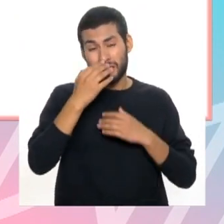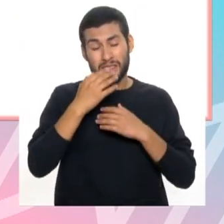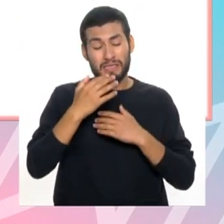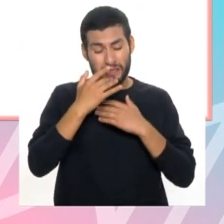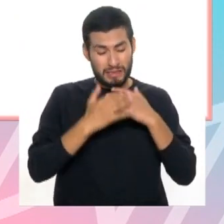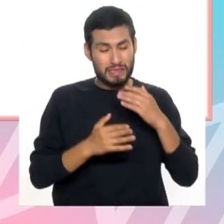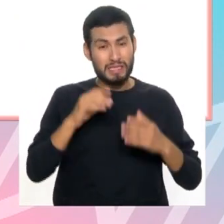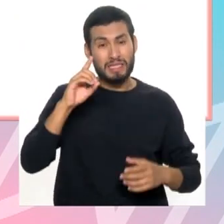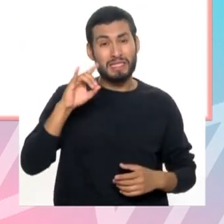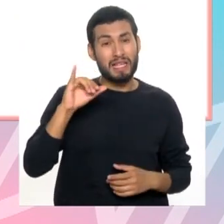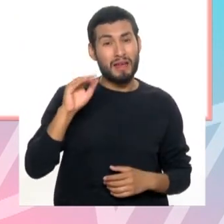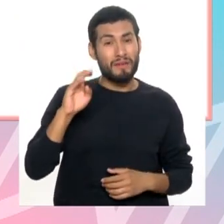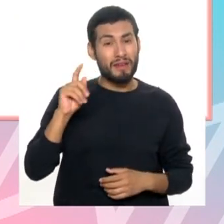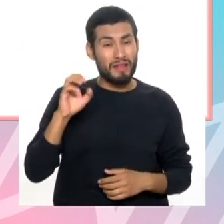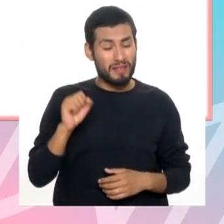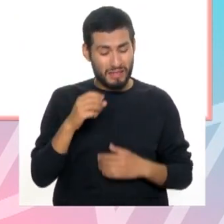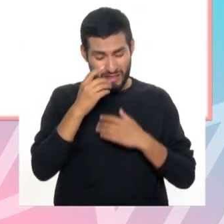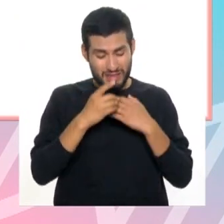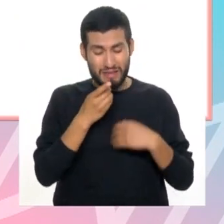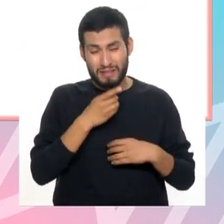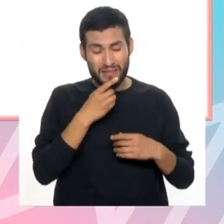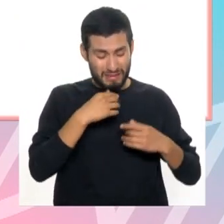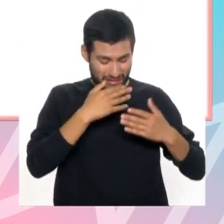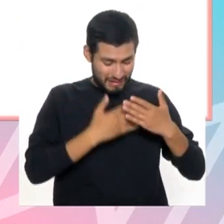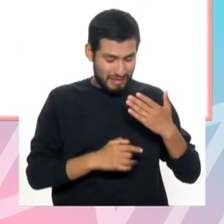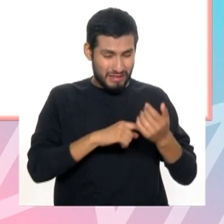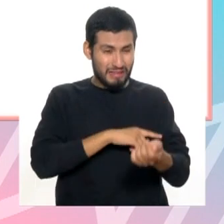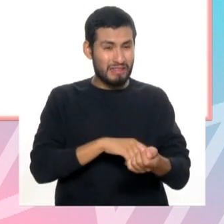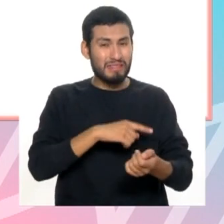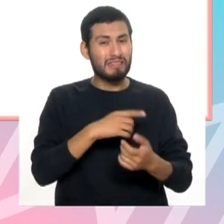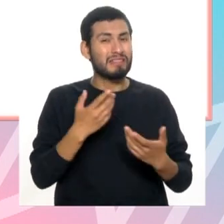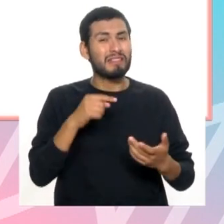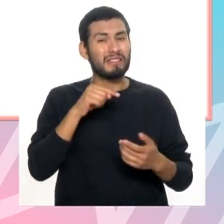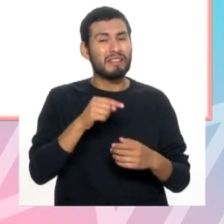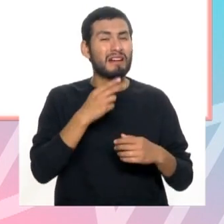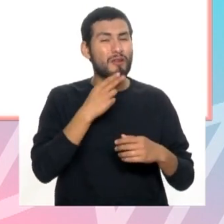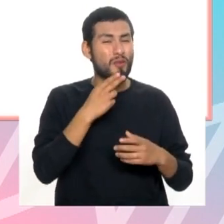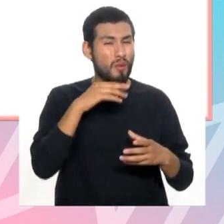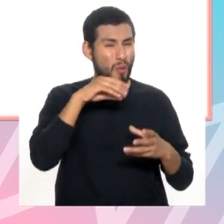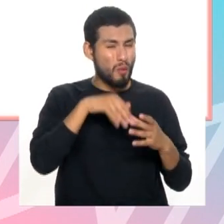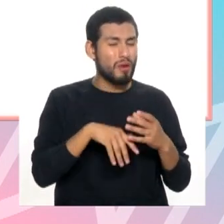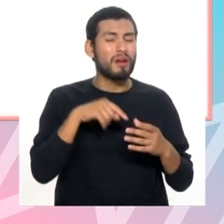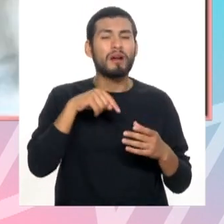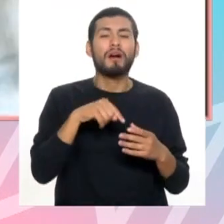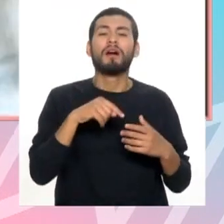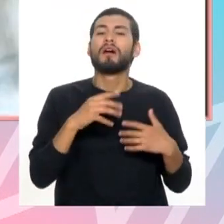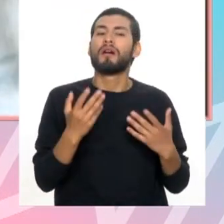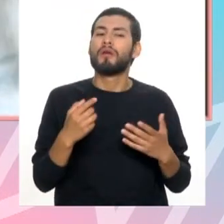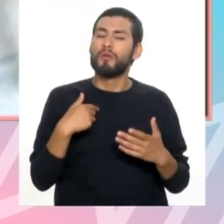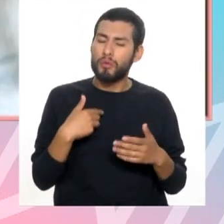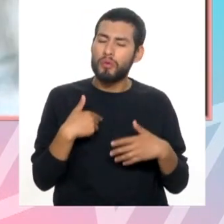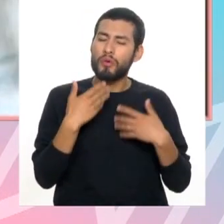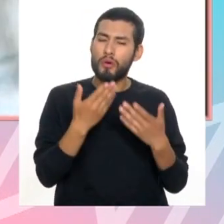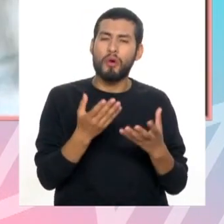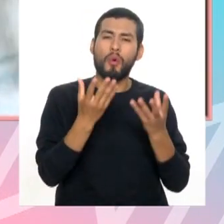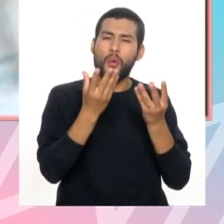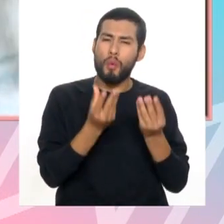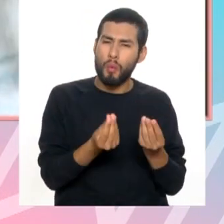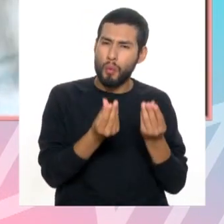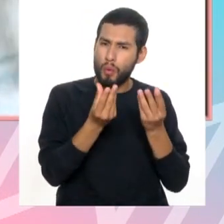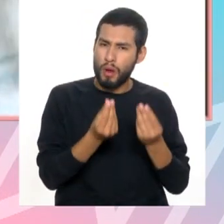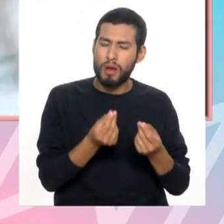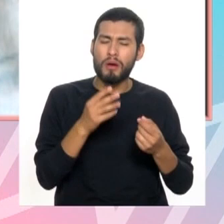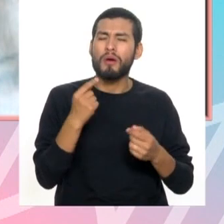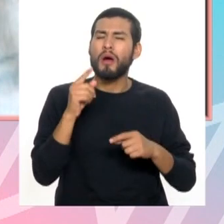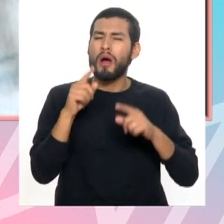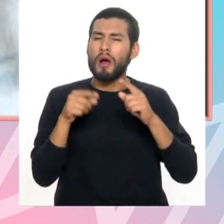caso de las personas diabéticas que también tienen, que son muy propensos a la inflamación de las encías, entonces a esas personas también les recomendamos cepillo dental suave. O una persona que tiene